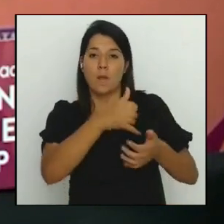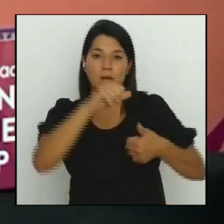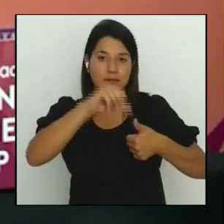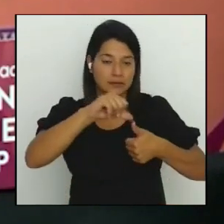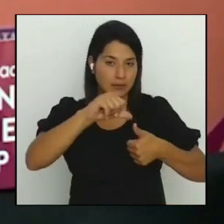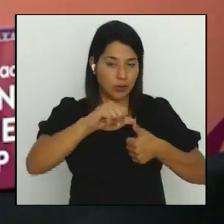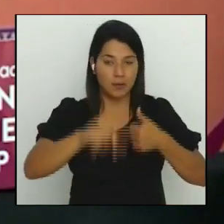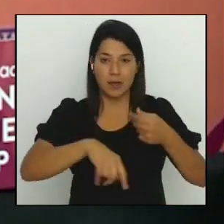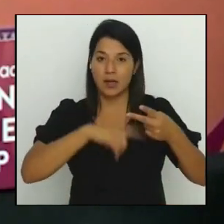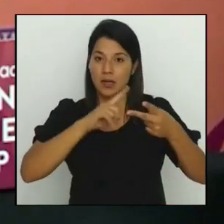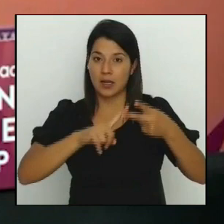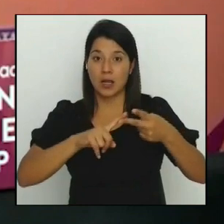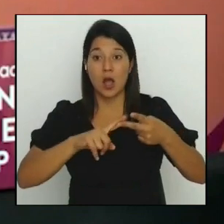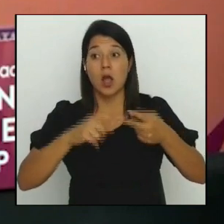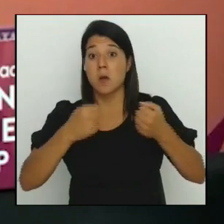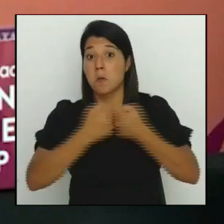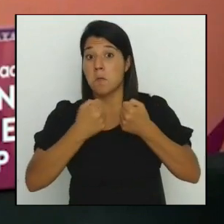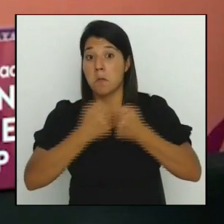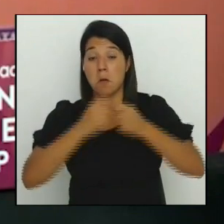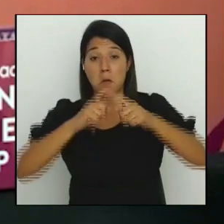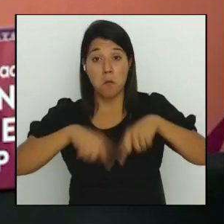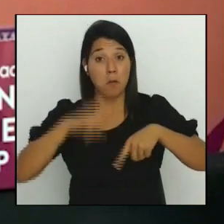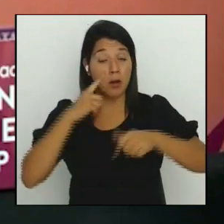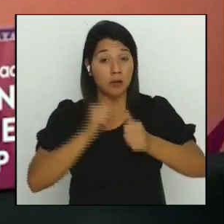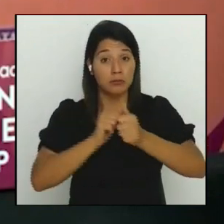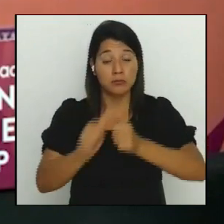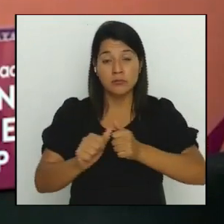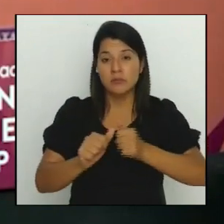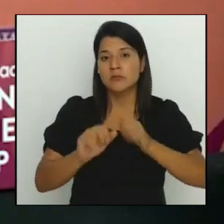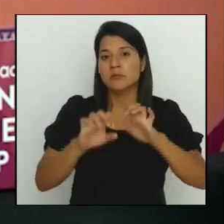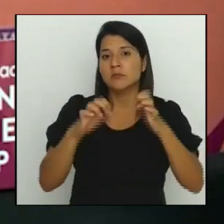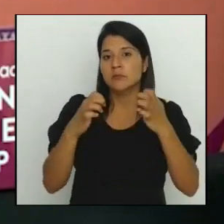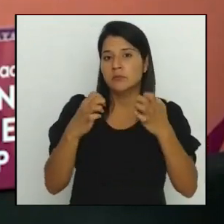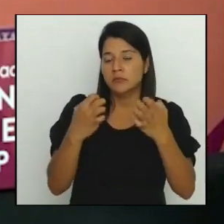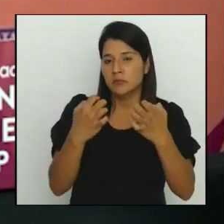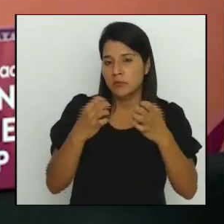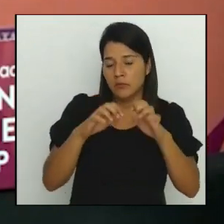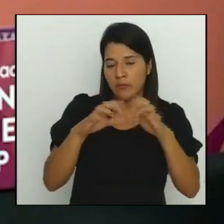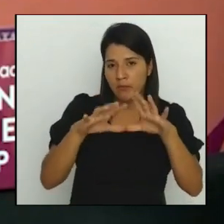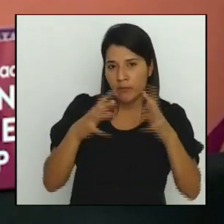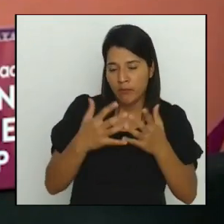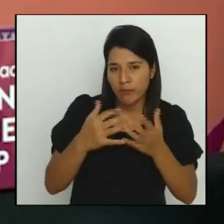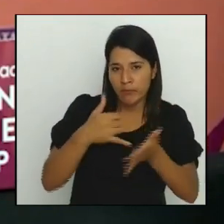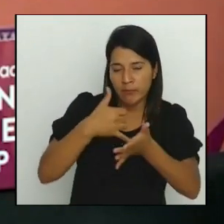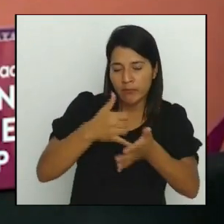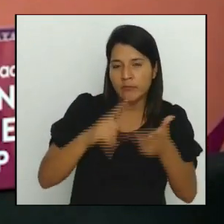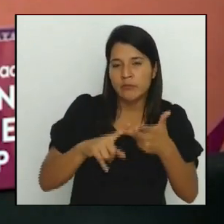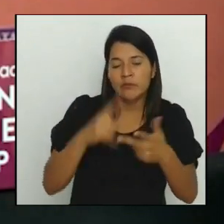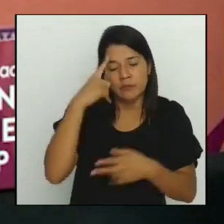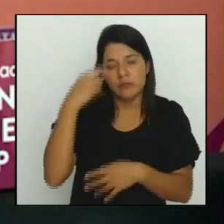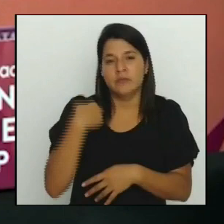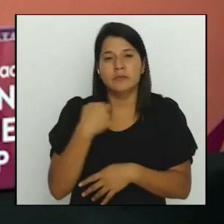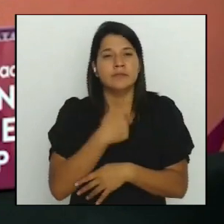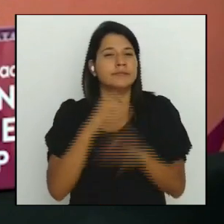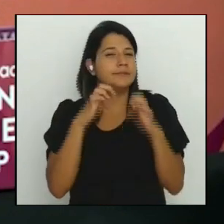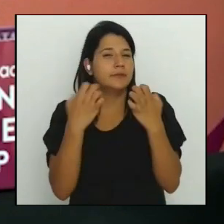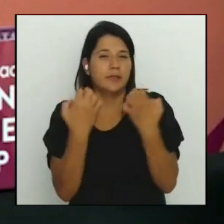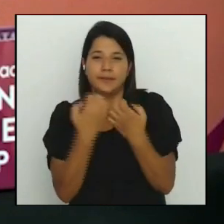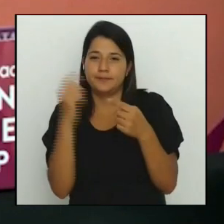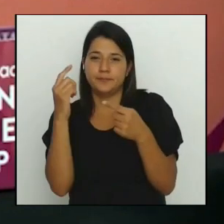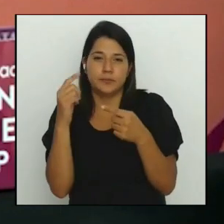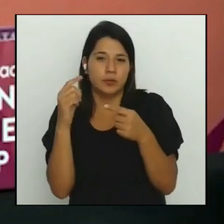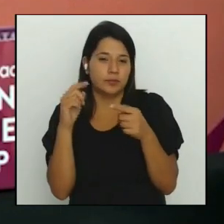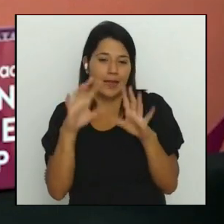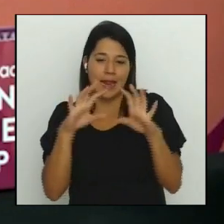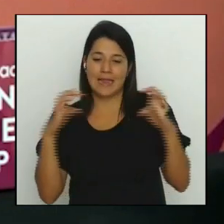eliminatoria para la selección y obviamente para nosotros la cueva siempre va a pesar y es un punto a favor que nosotros tenemos pero